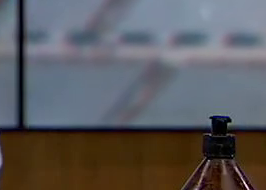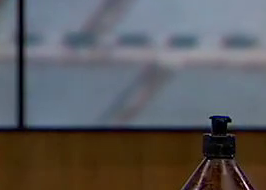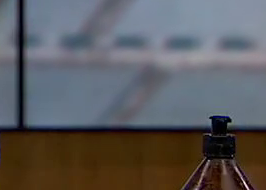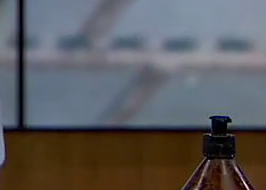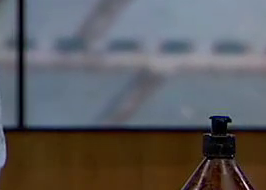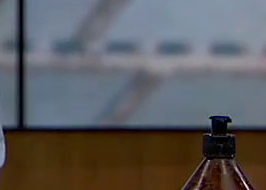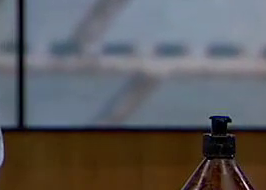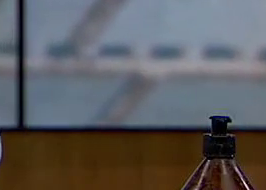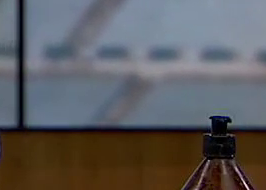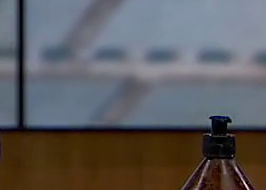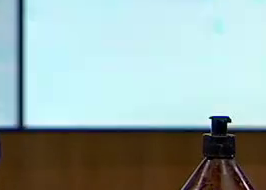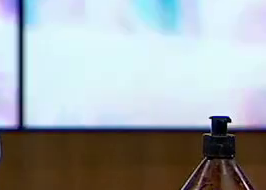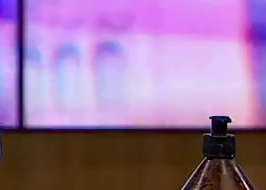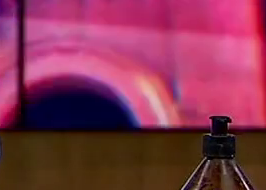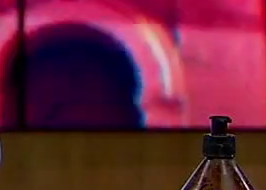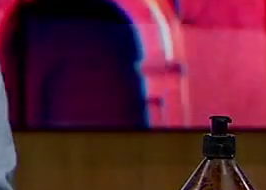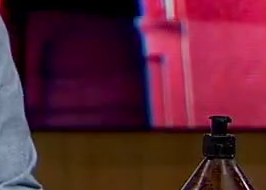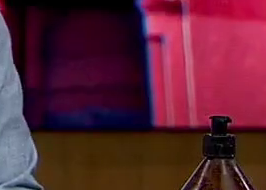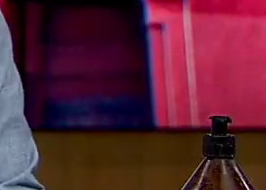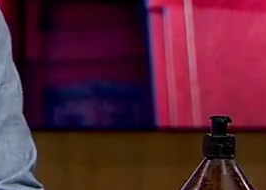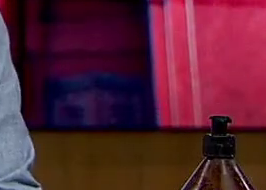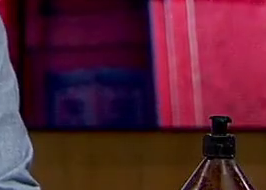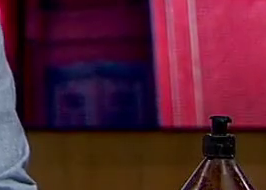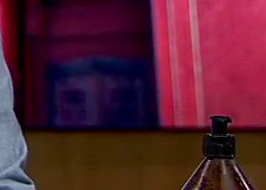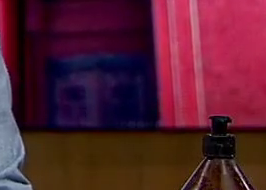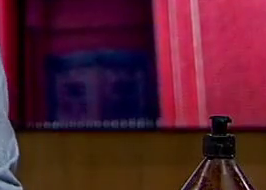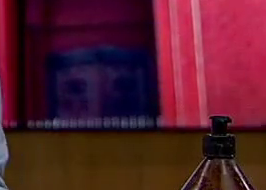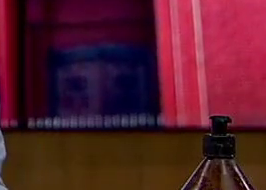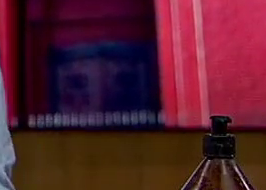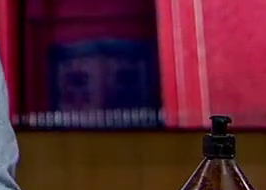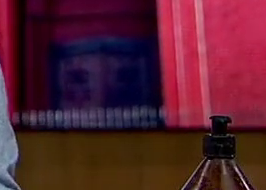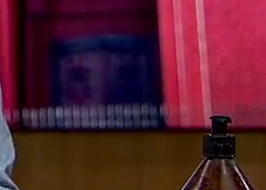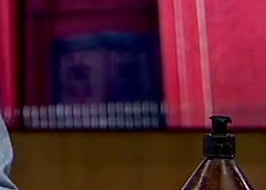traductora que estuvo haciendo la traducción de esa nota. Muchas gracias también a ella. Nosotros llegamos a...